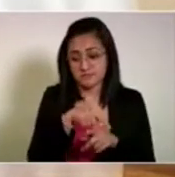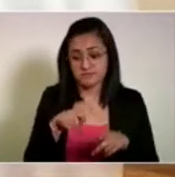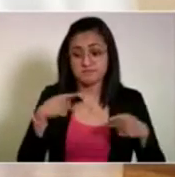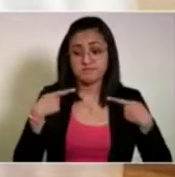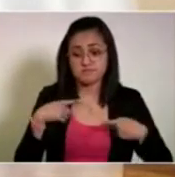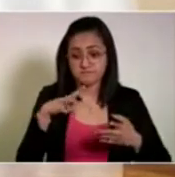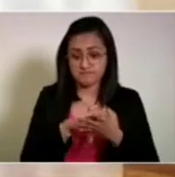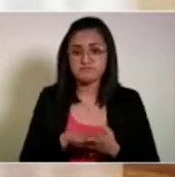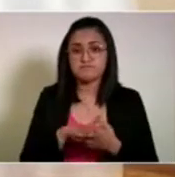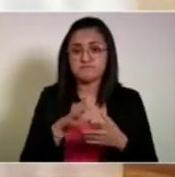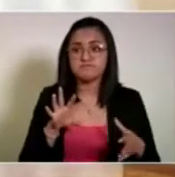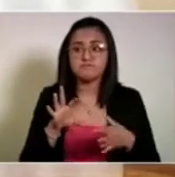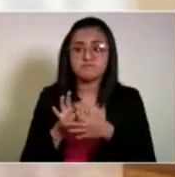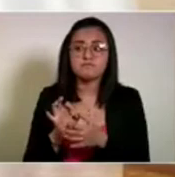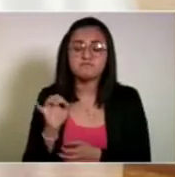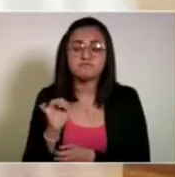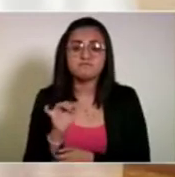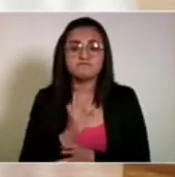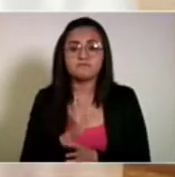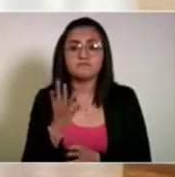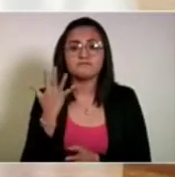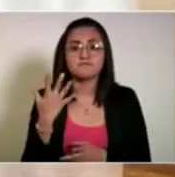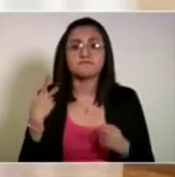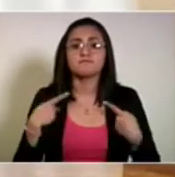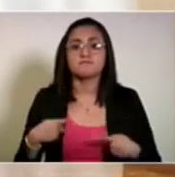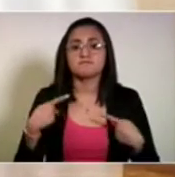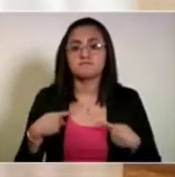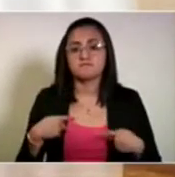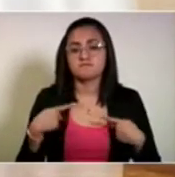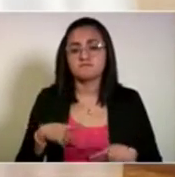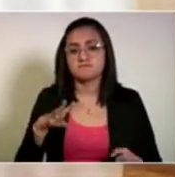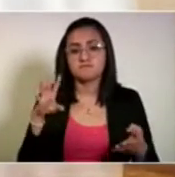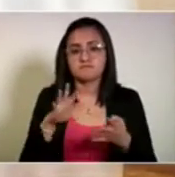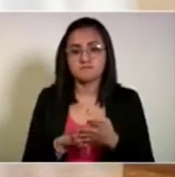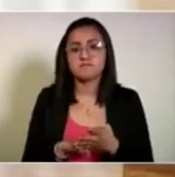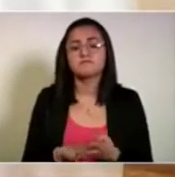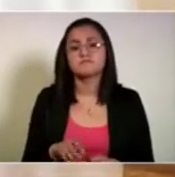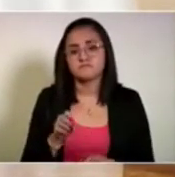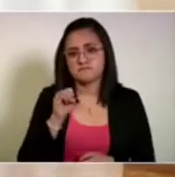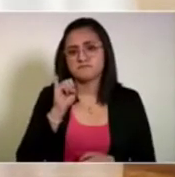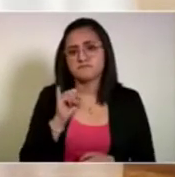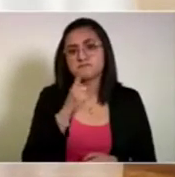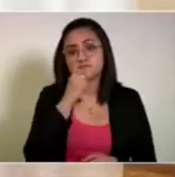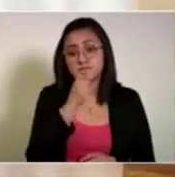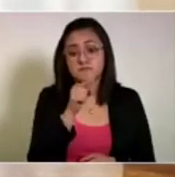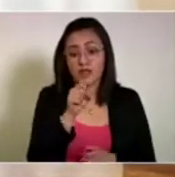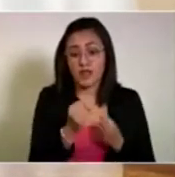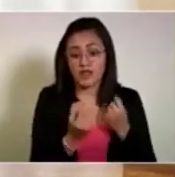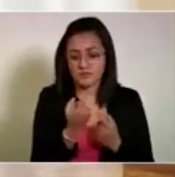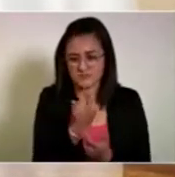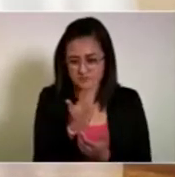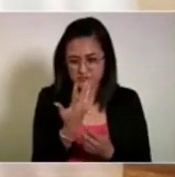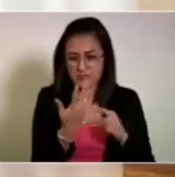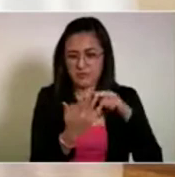hechos. Sí, ya están cinco. Y sí, se habla de que uno de ellos